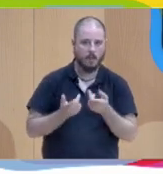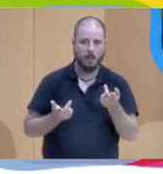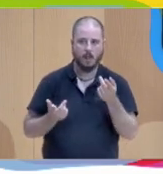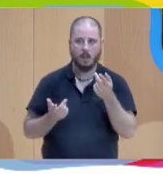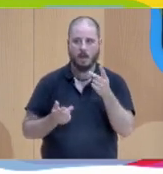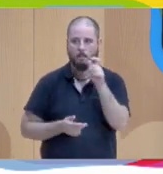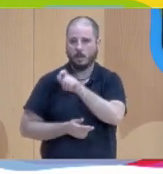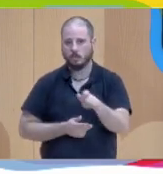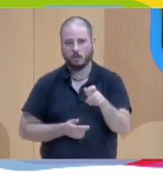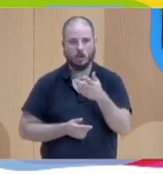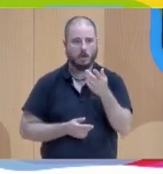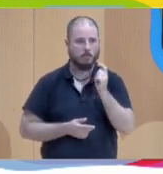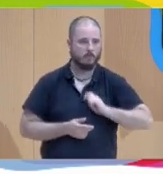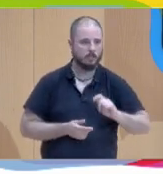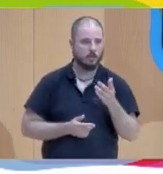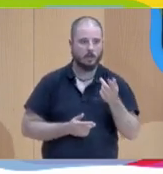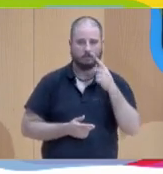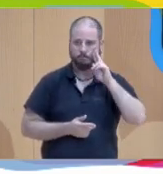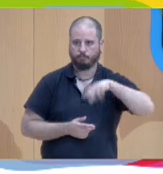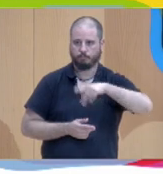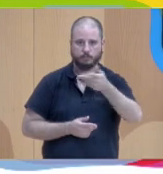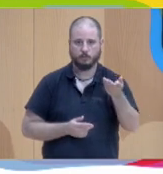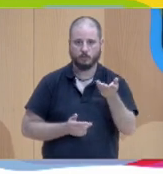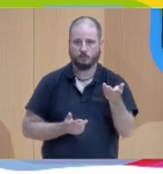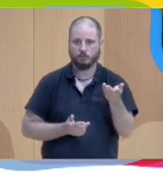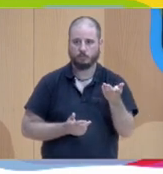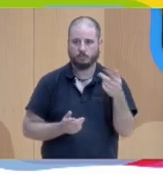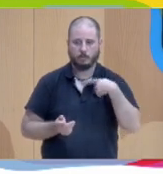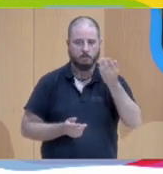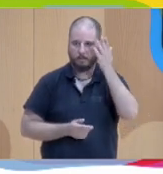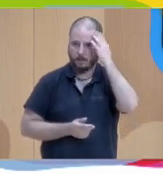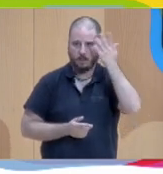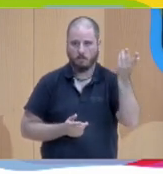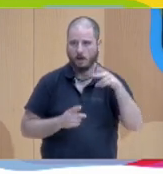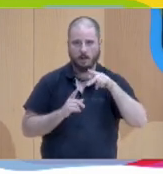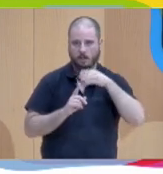personas, a los profesionales como las herramientas principales de la intervención, ¿no?